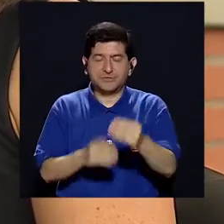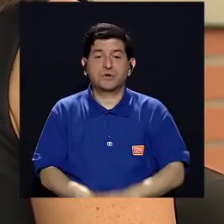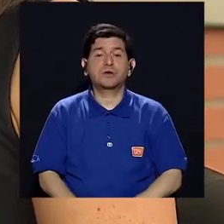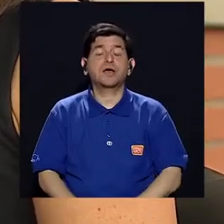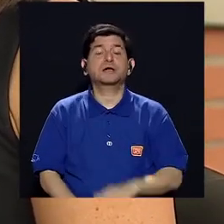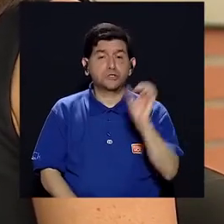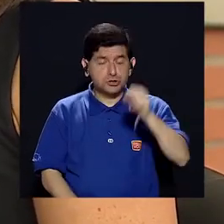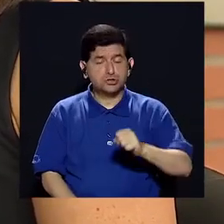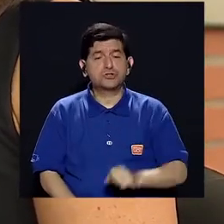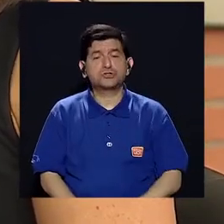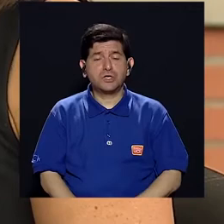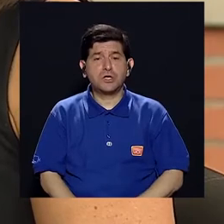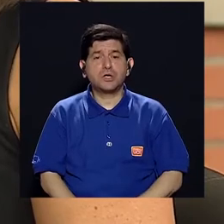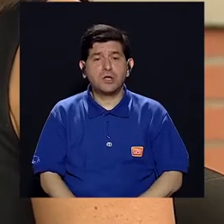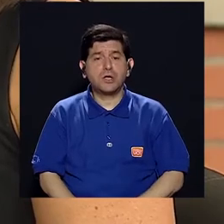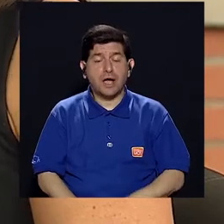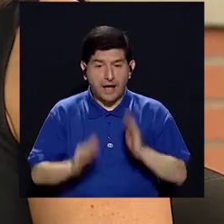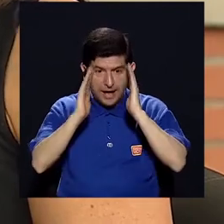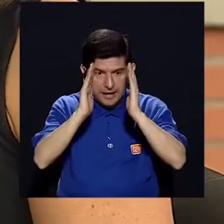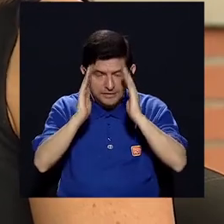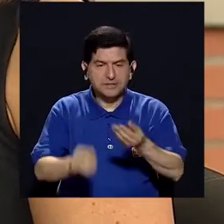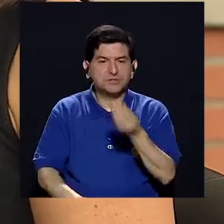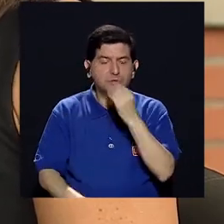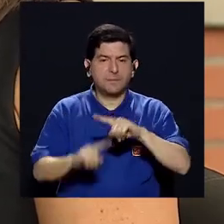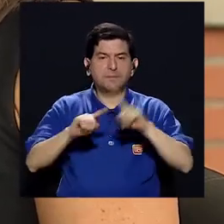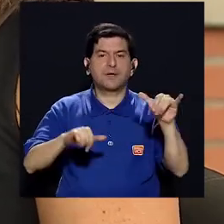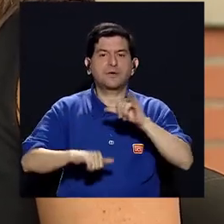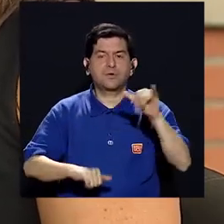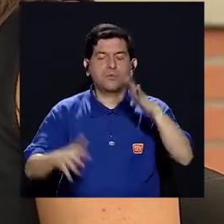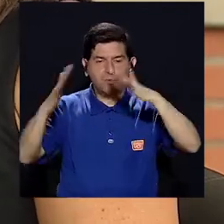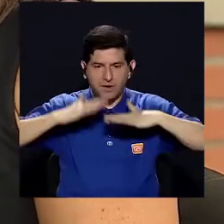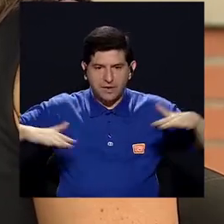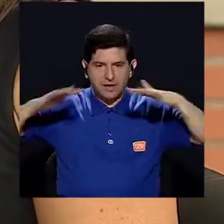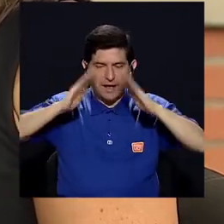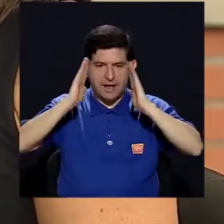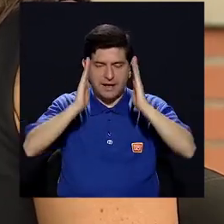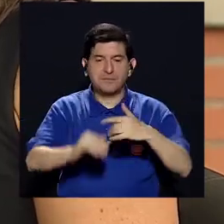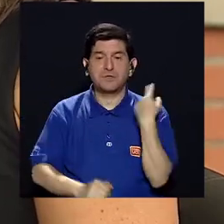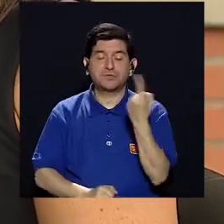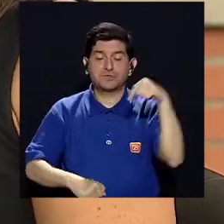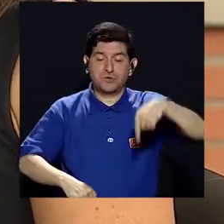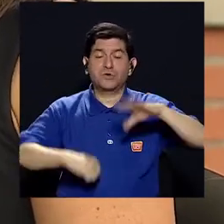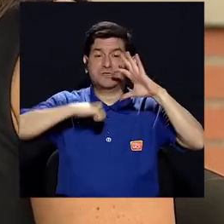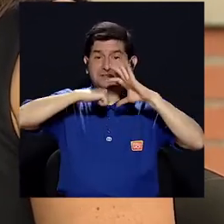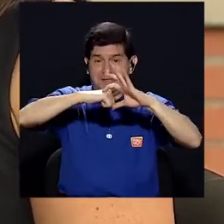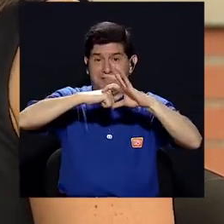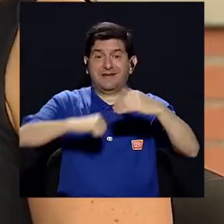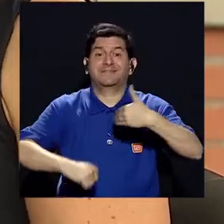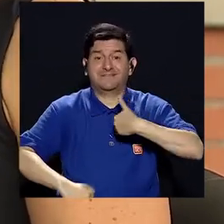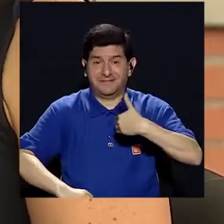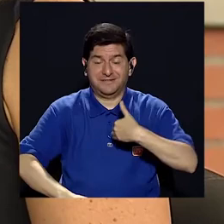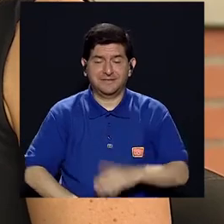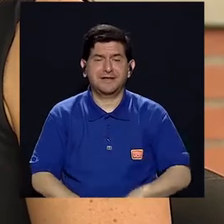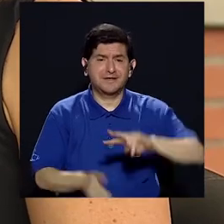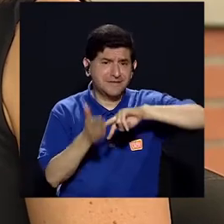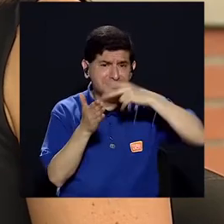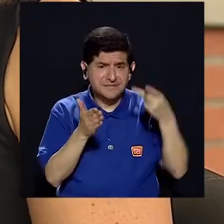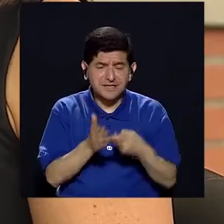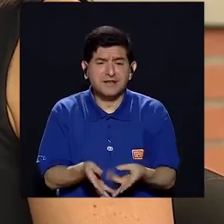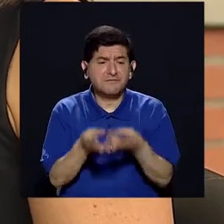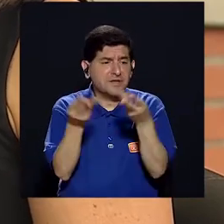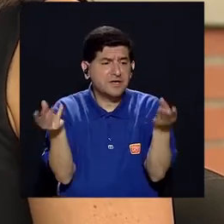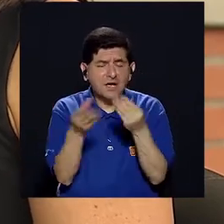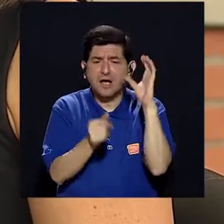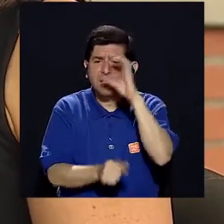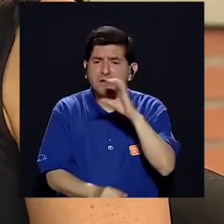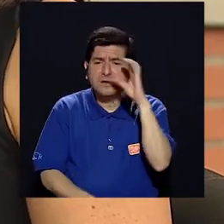es hoy en día, pues sí, hay que cuidarnos con lo que nos alimentamos, pero también hay que cuidar el medio ambiente, es el único planeta que tenemos y con eso quiero